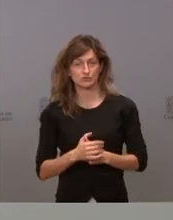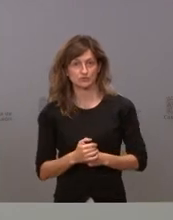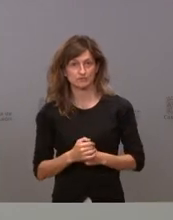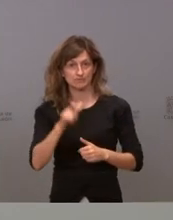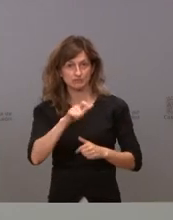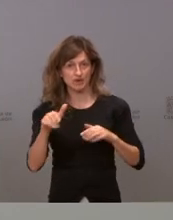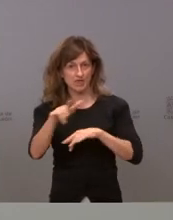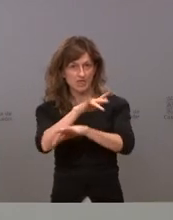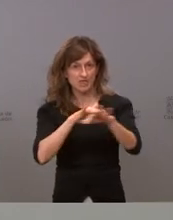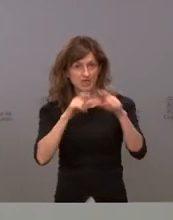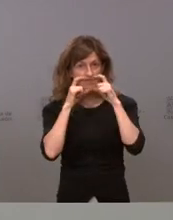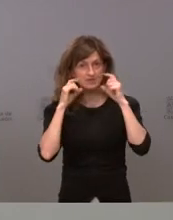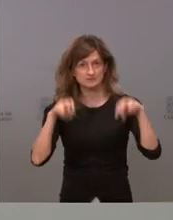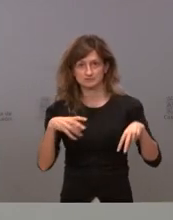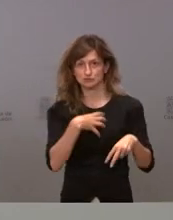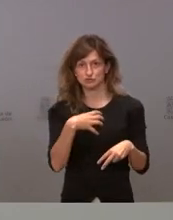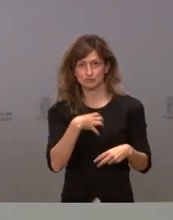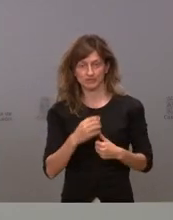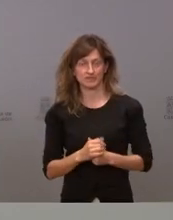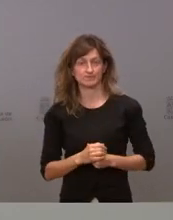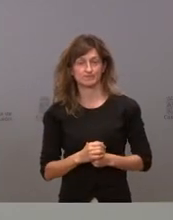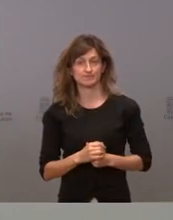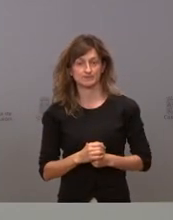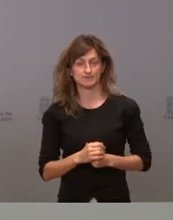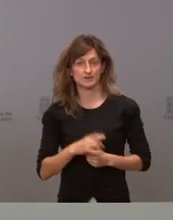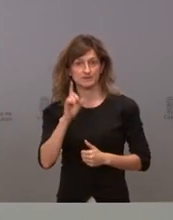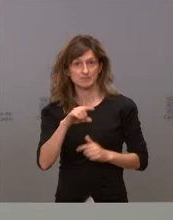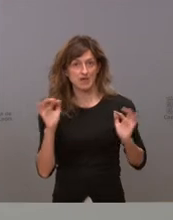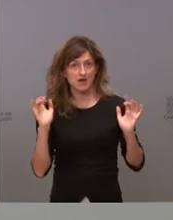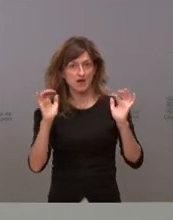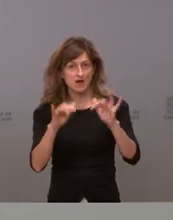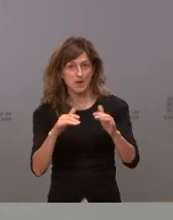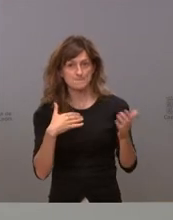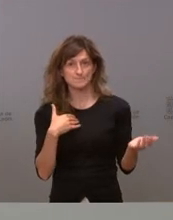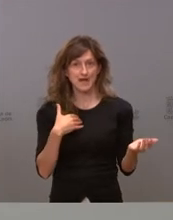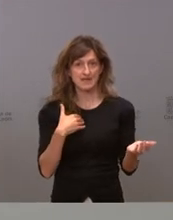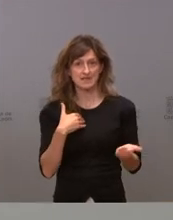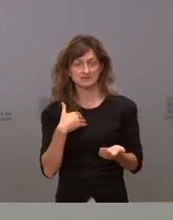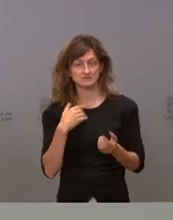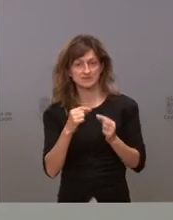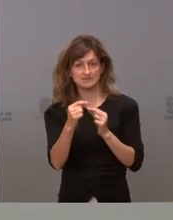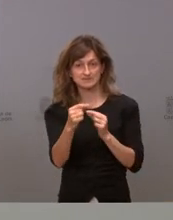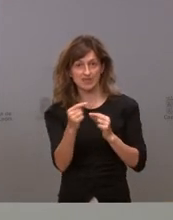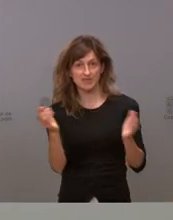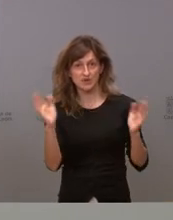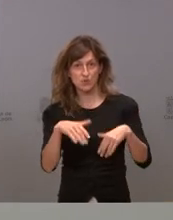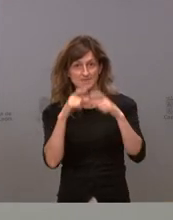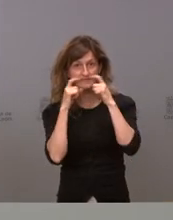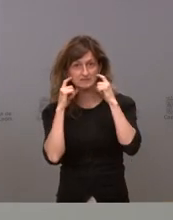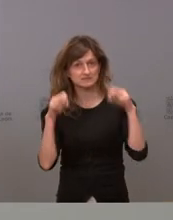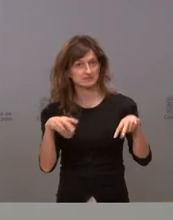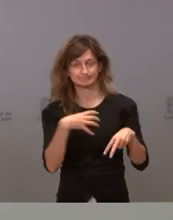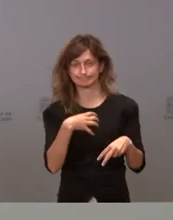gente sin mascarilla no puede haber concentraciones bailes sin distancia sin mascarilla